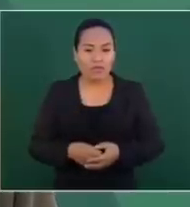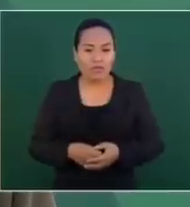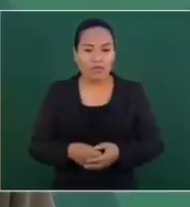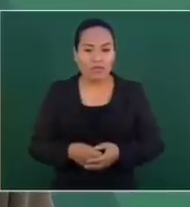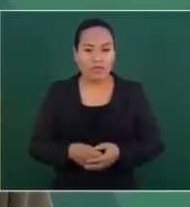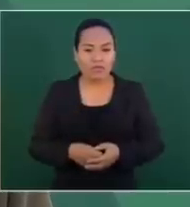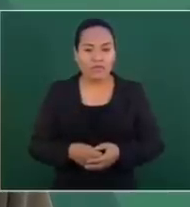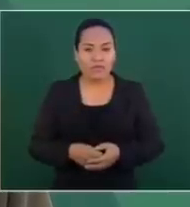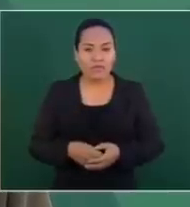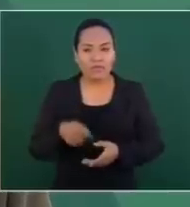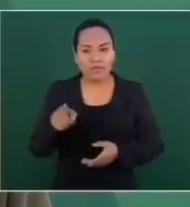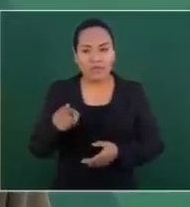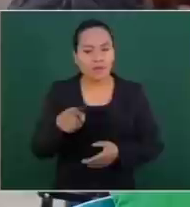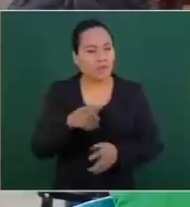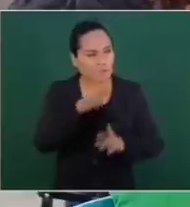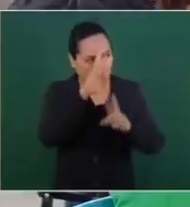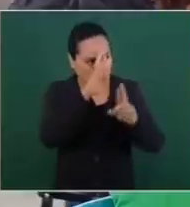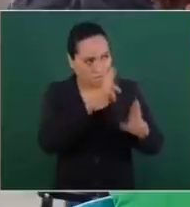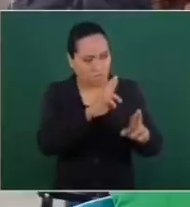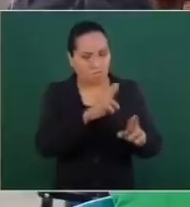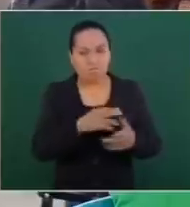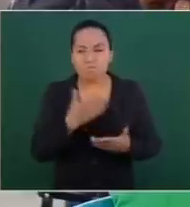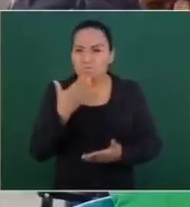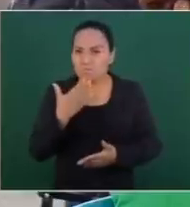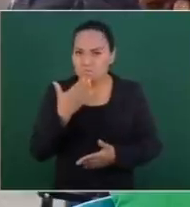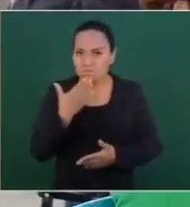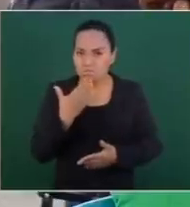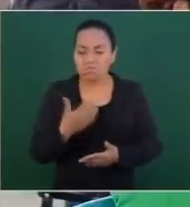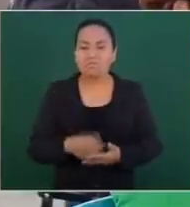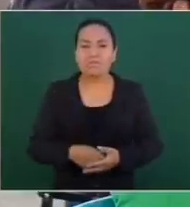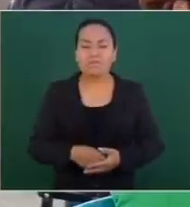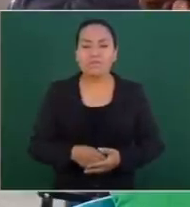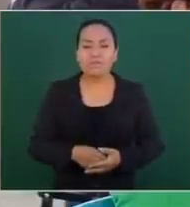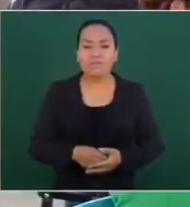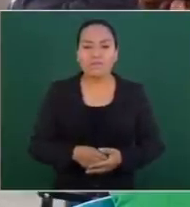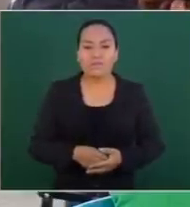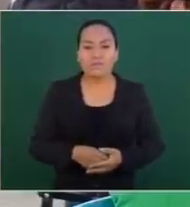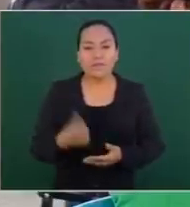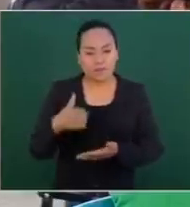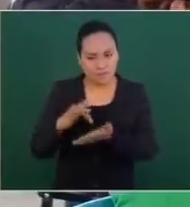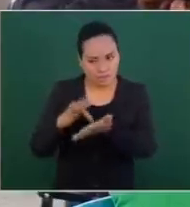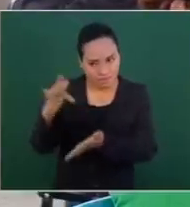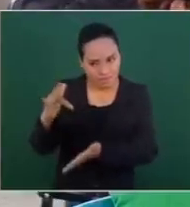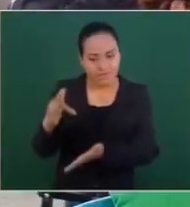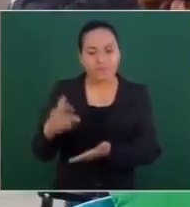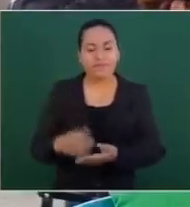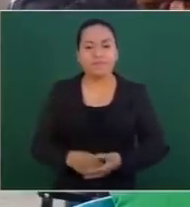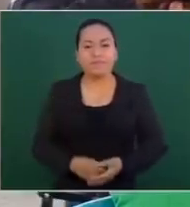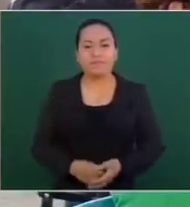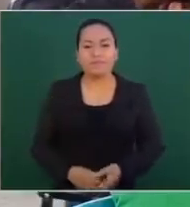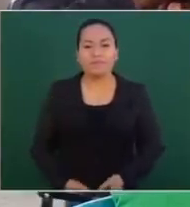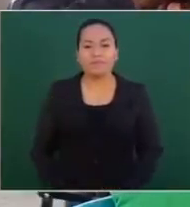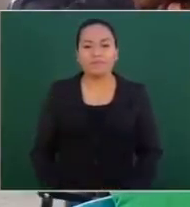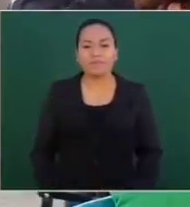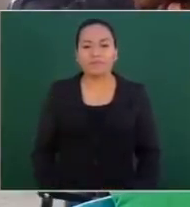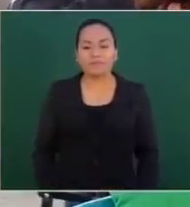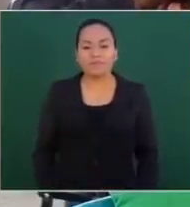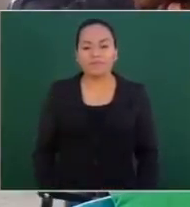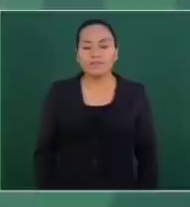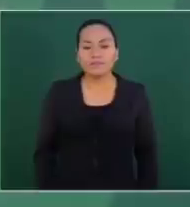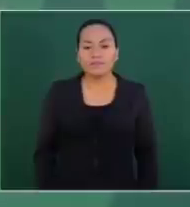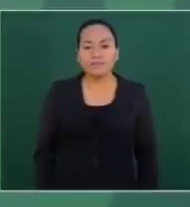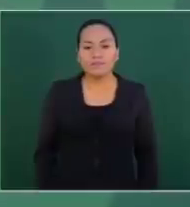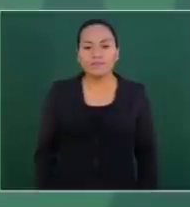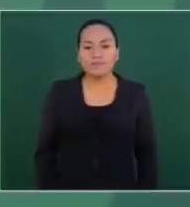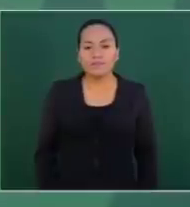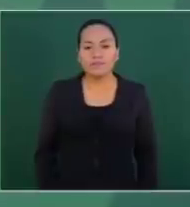respetuosa y yo te quiero agradecer eso. O sea, a lo mejor te voy a